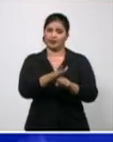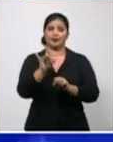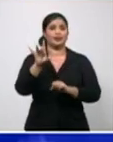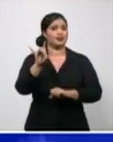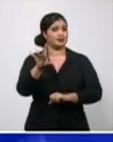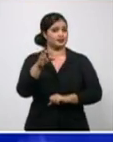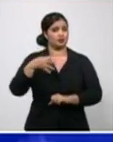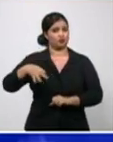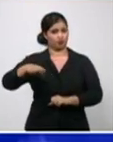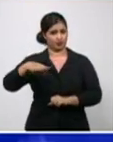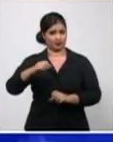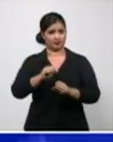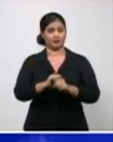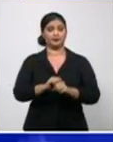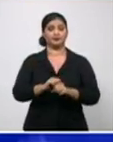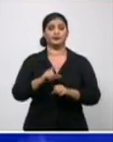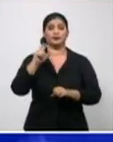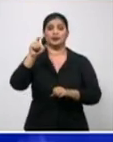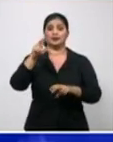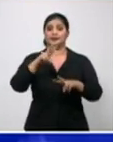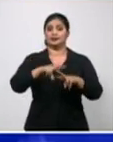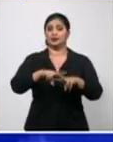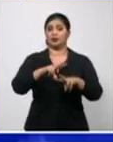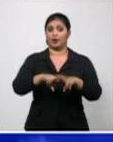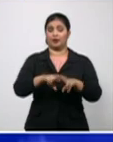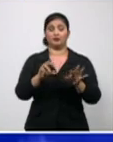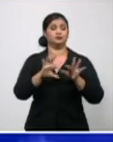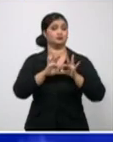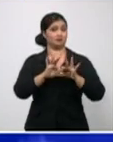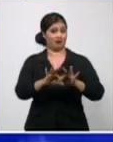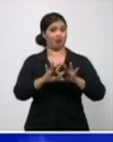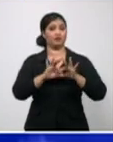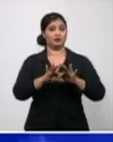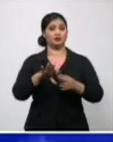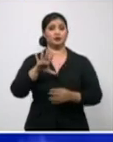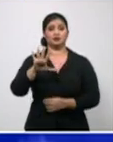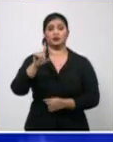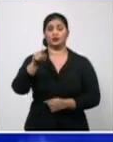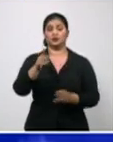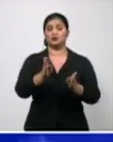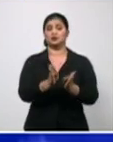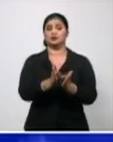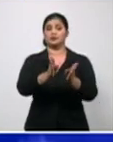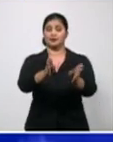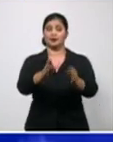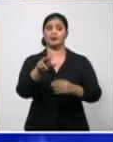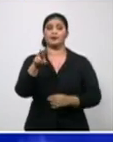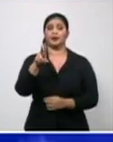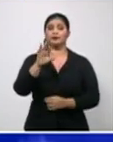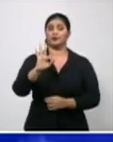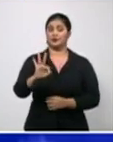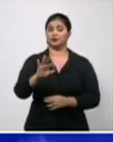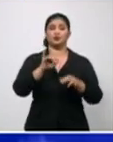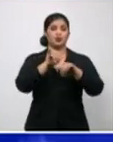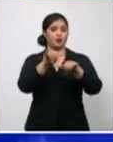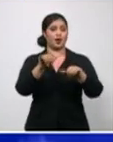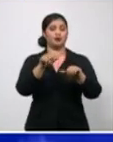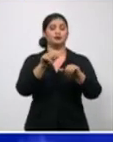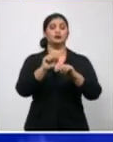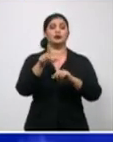como ha estado ocurriendo, con la cifra más alta, cincuenta y uno. San Miguel del Padrón, veintiocho, al igual que la Arisa.